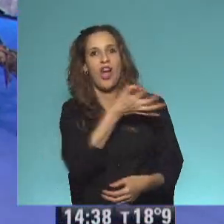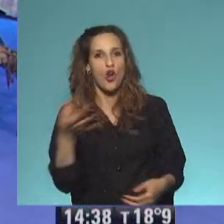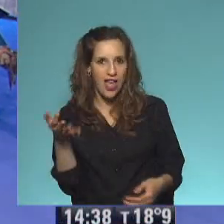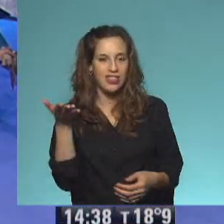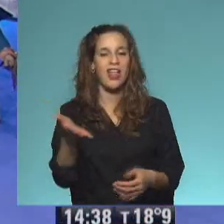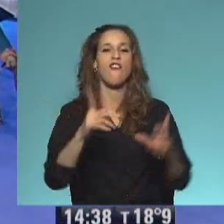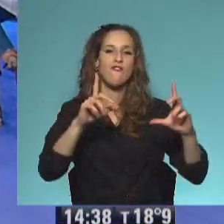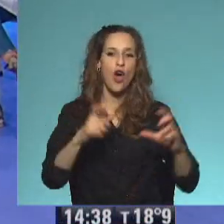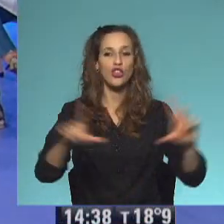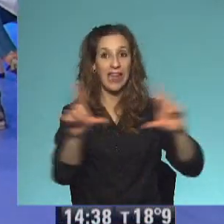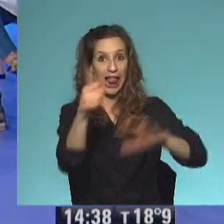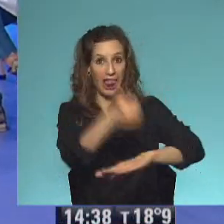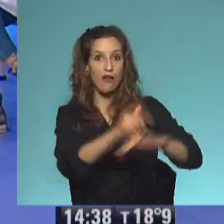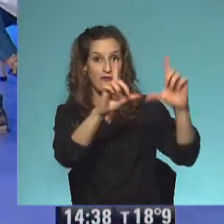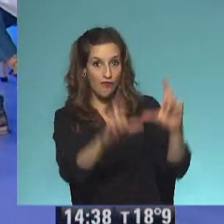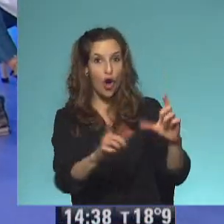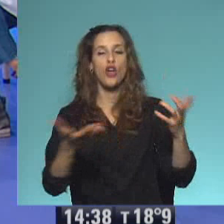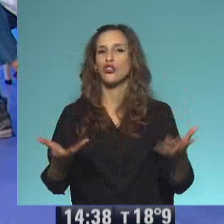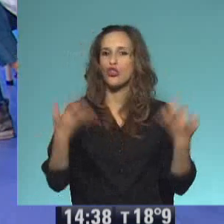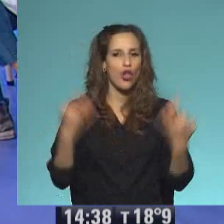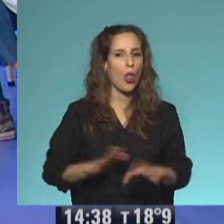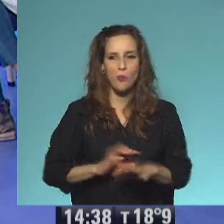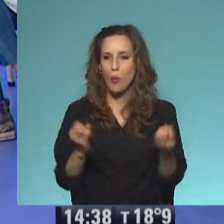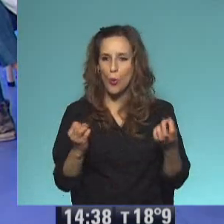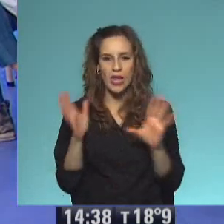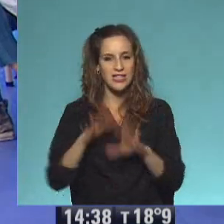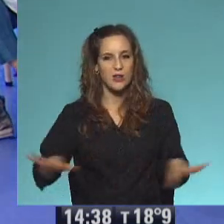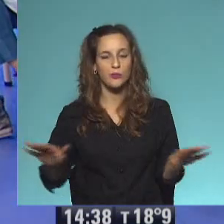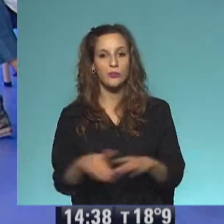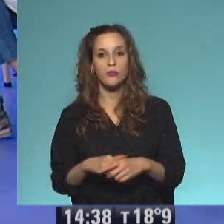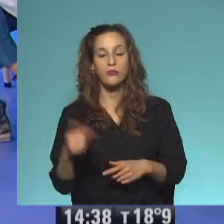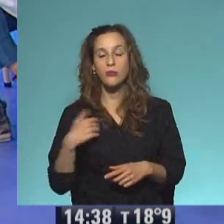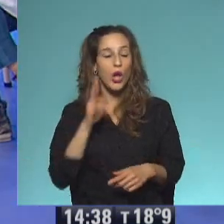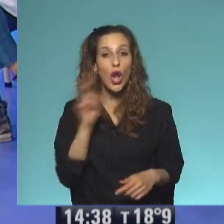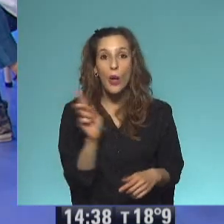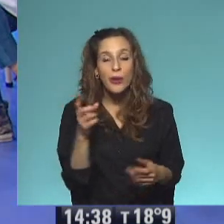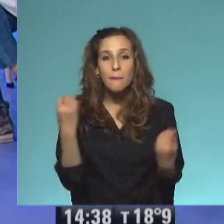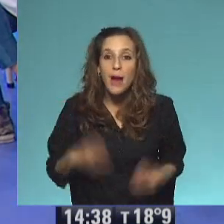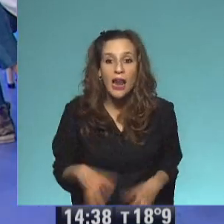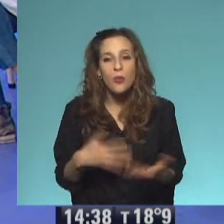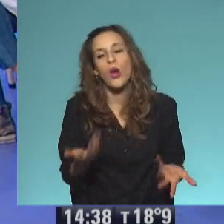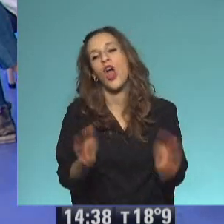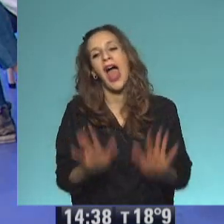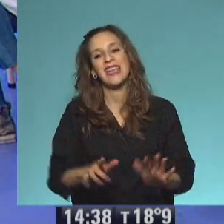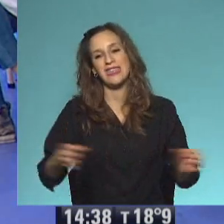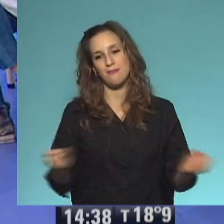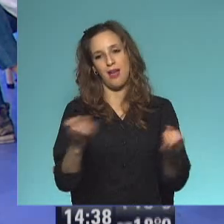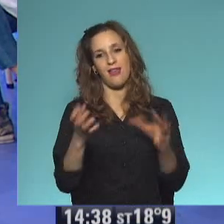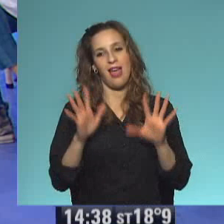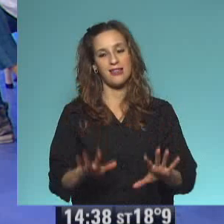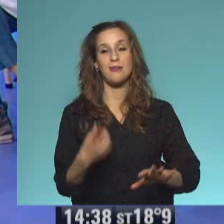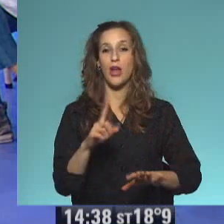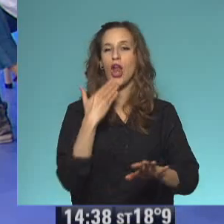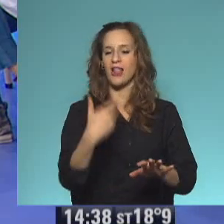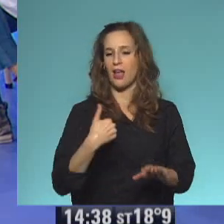de la foto. Foto de la foto que estaba mal. Todo hicieron. Hicieron... ¿Y yo me lo perdí? Bueno, ¿qué vamos a hacer? Cosas de la magia. Pero te descongelé. Ah,